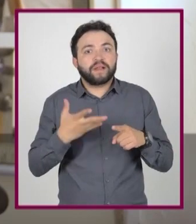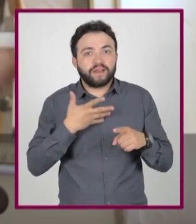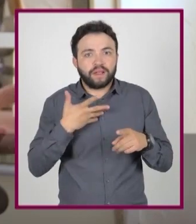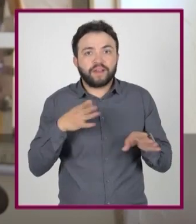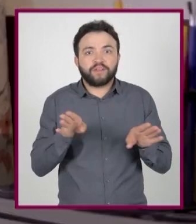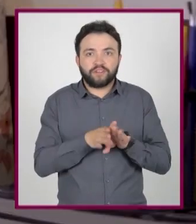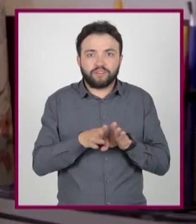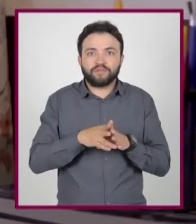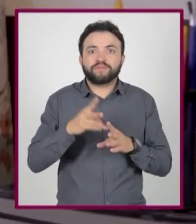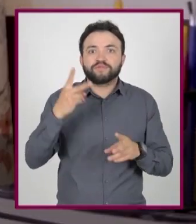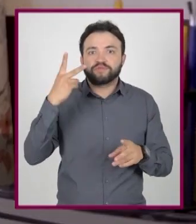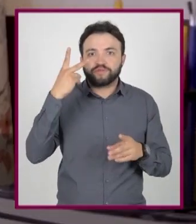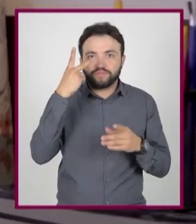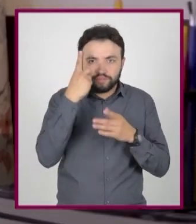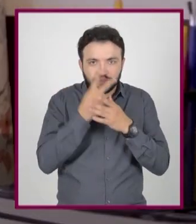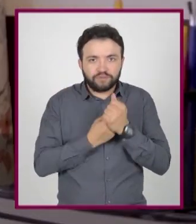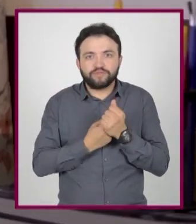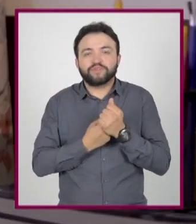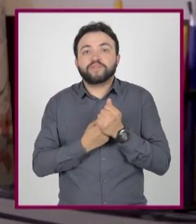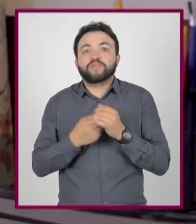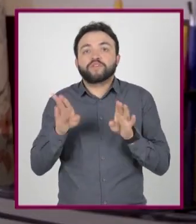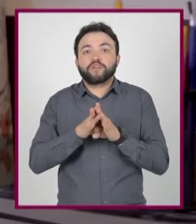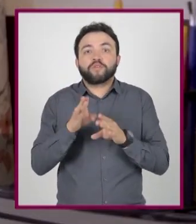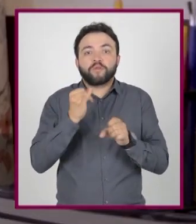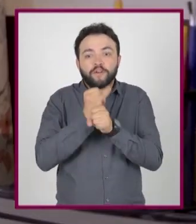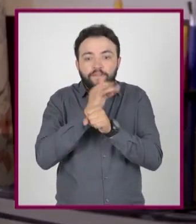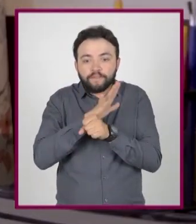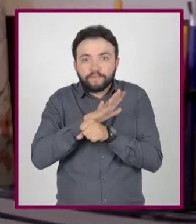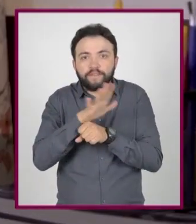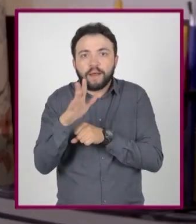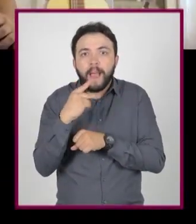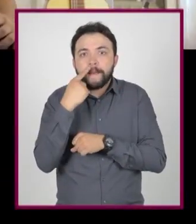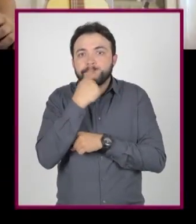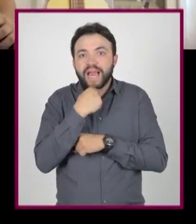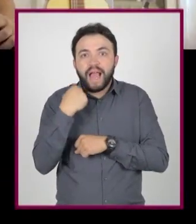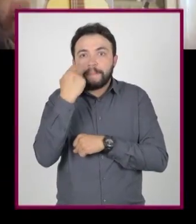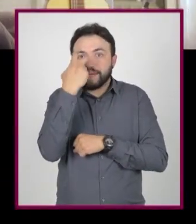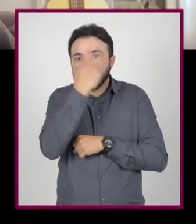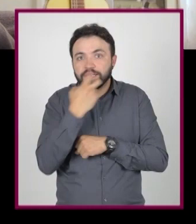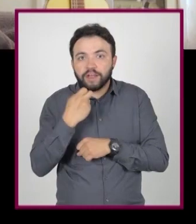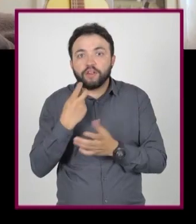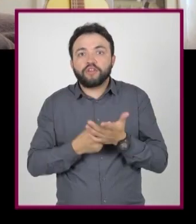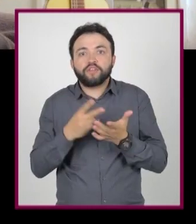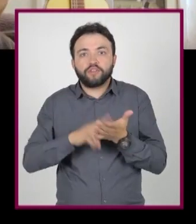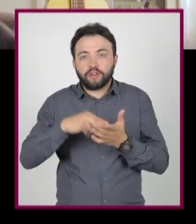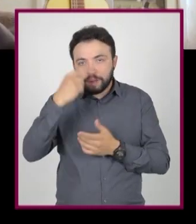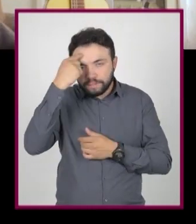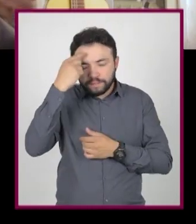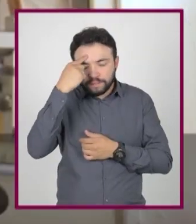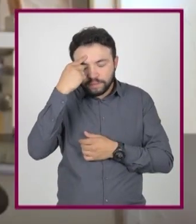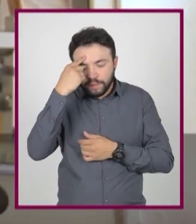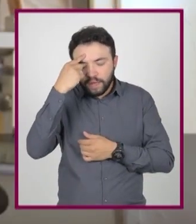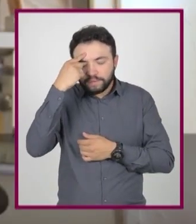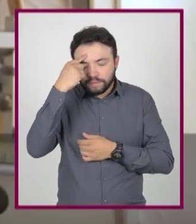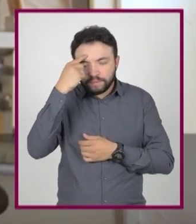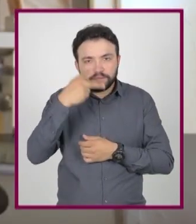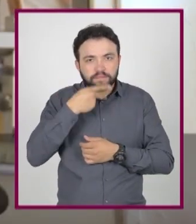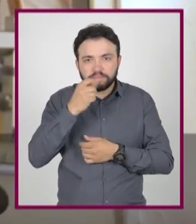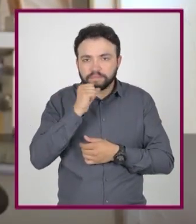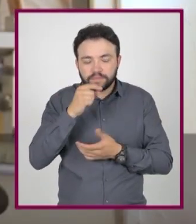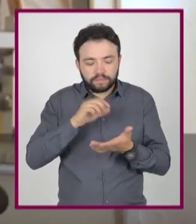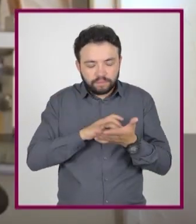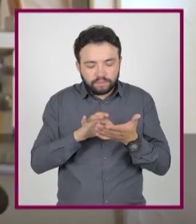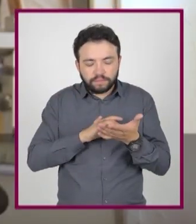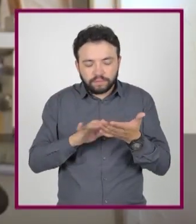desde dos puntos. Claro. Recibes información de forma auditiva y visual. Eso mero. Mientras más